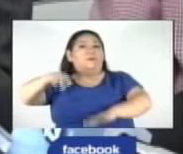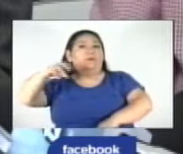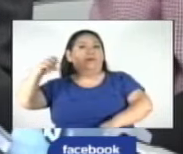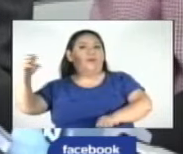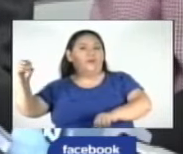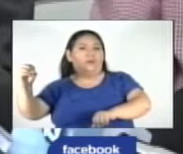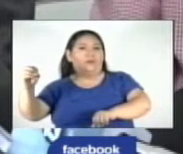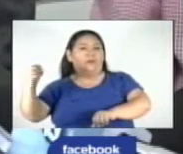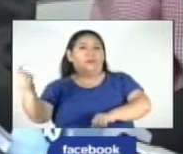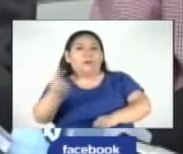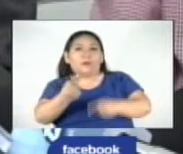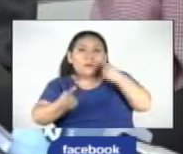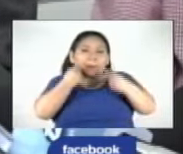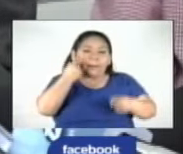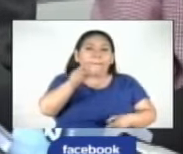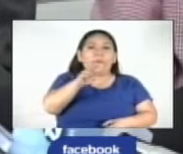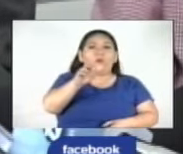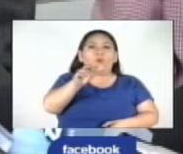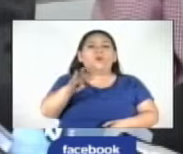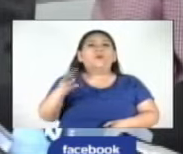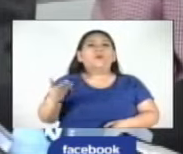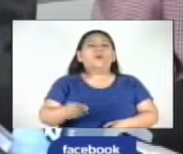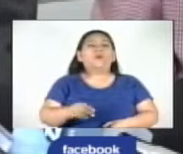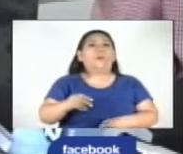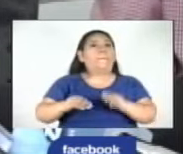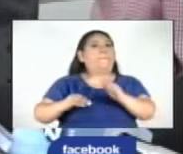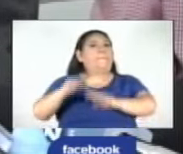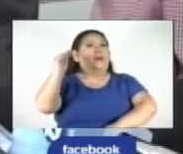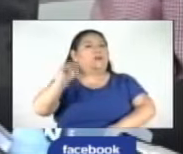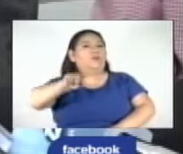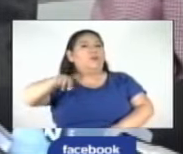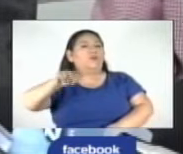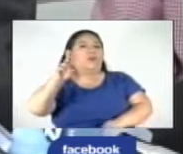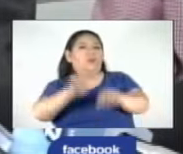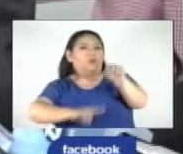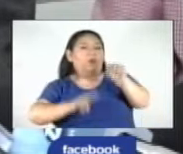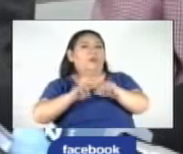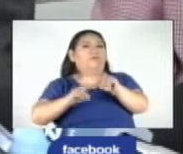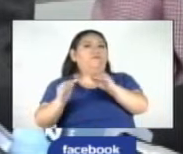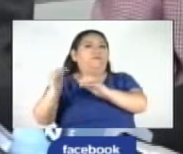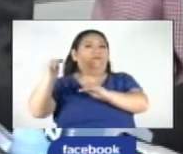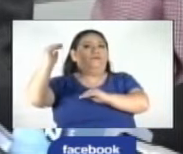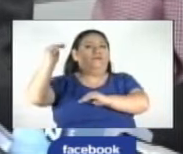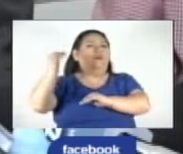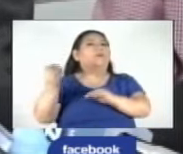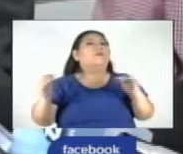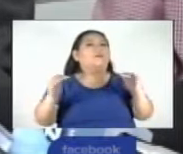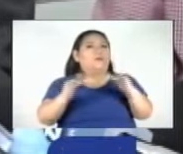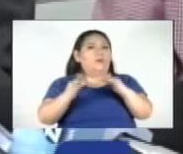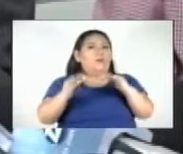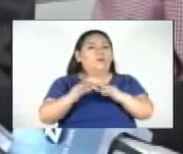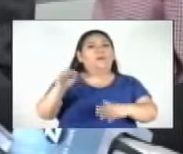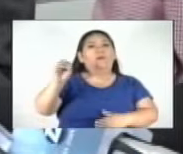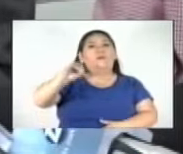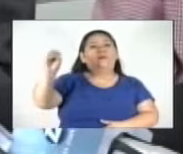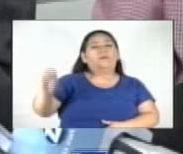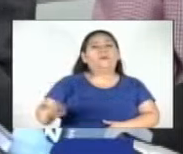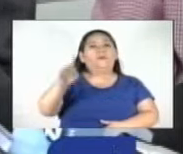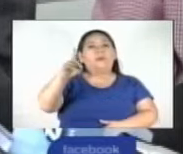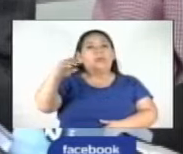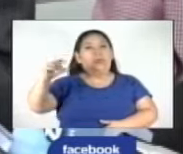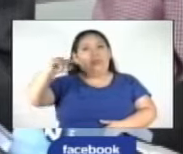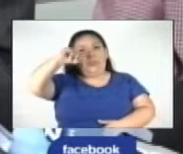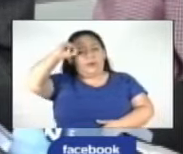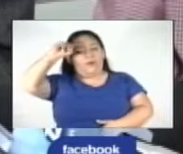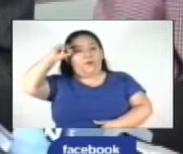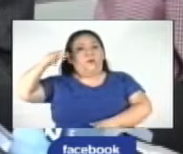este año 2024, equivalente a más de 3.800 millones de dólares en ingresos de divisas, esperando crecer también un 10% en generación de